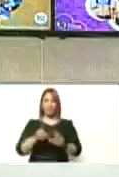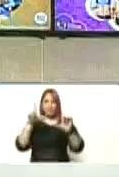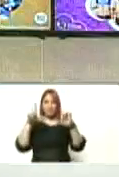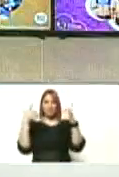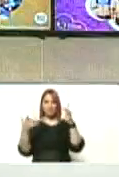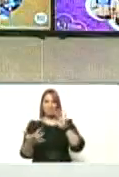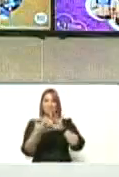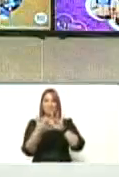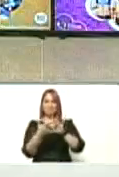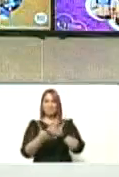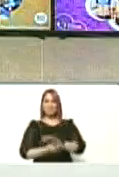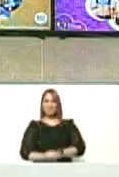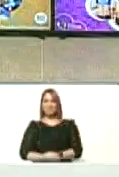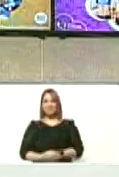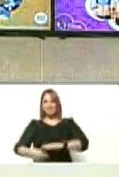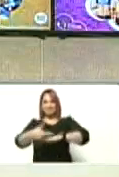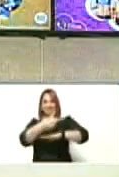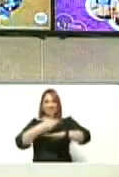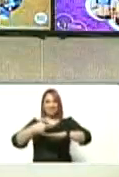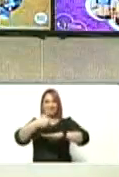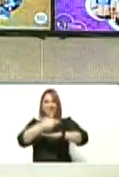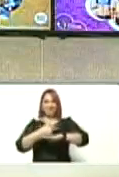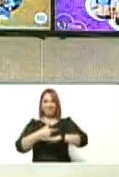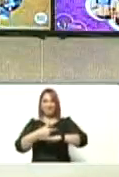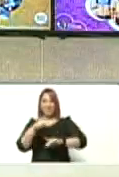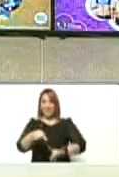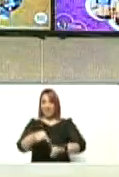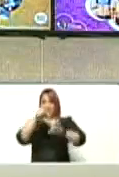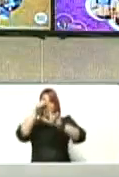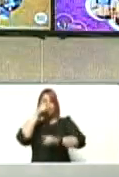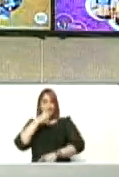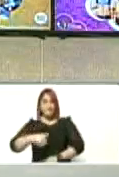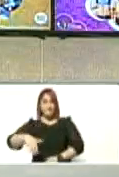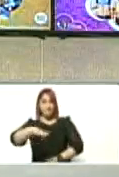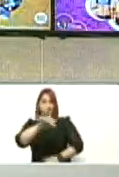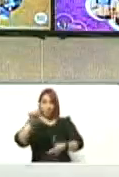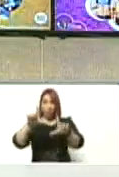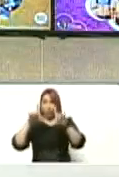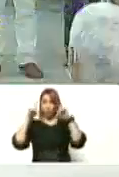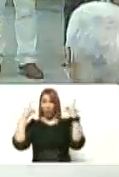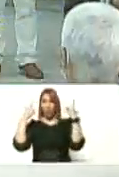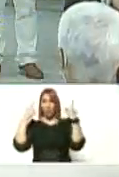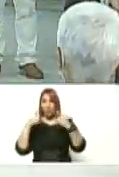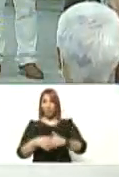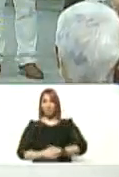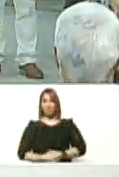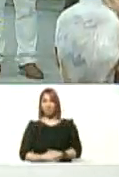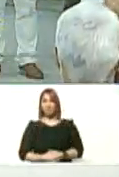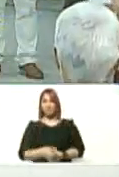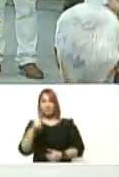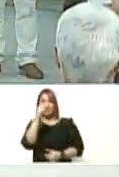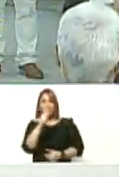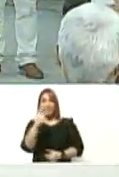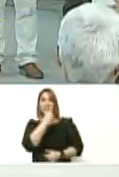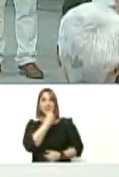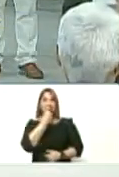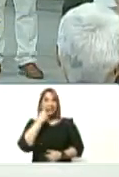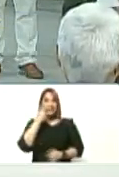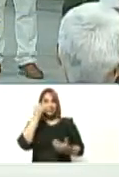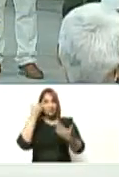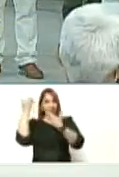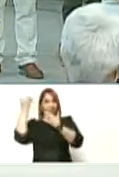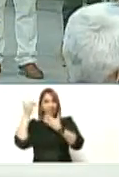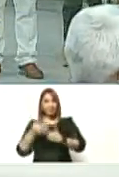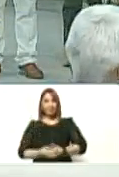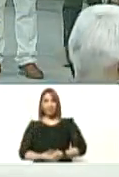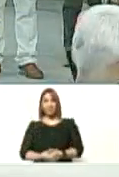está el gobernador electo del pueblo de la guaira jose alejandro terán